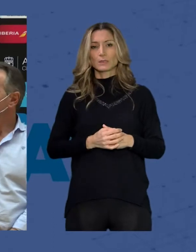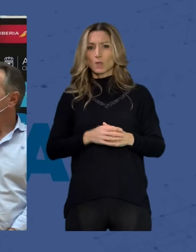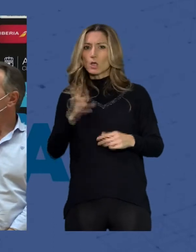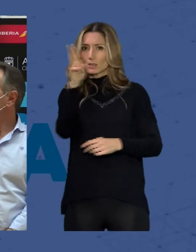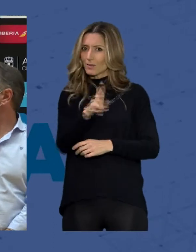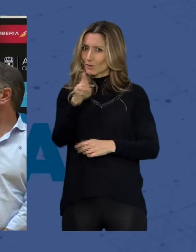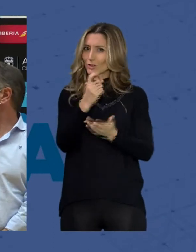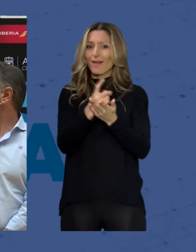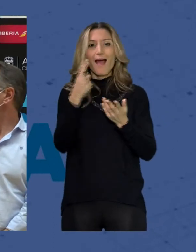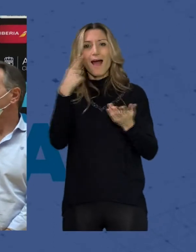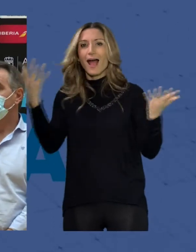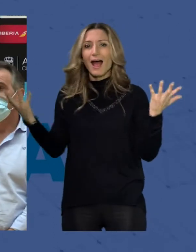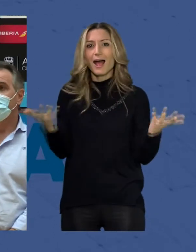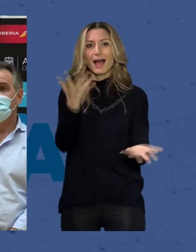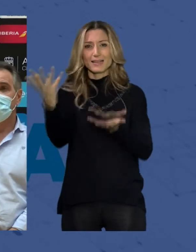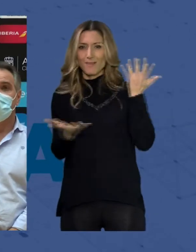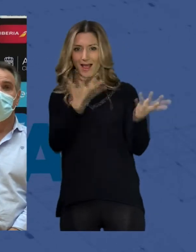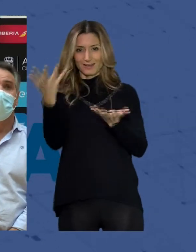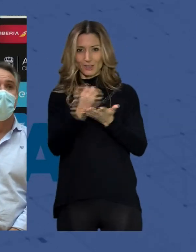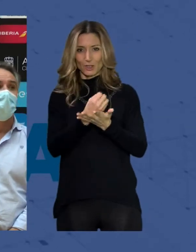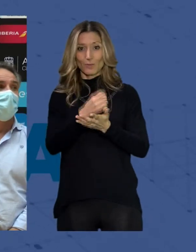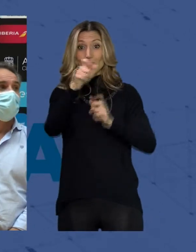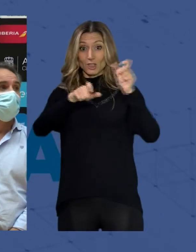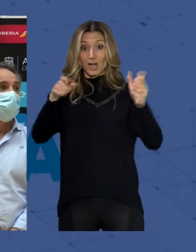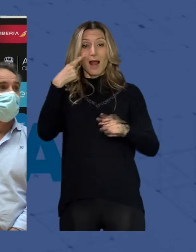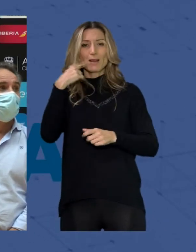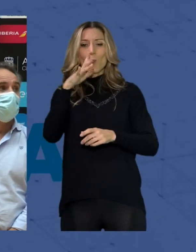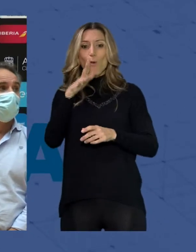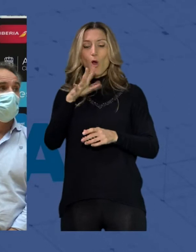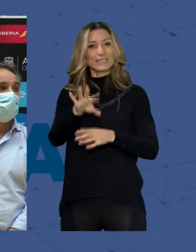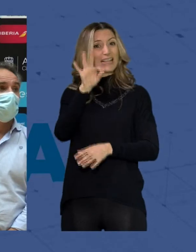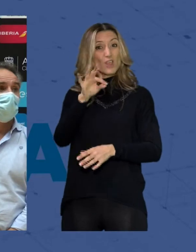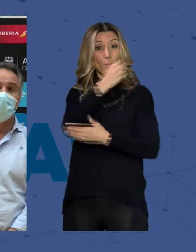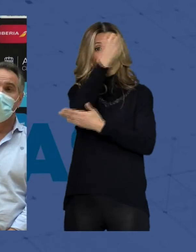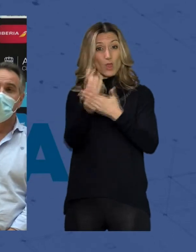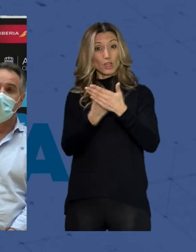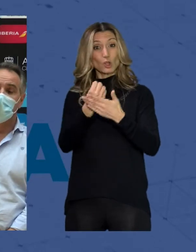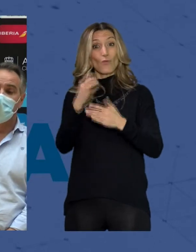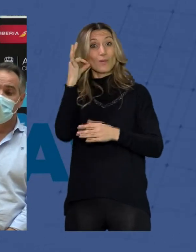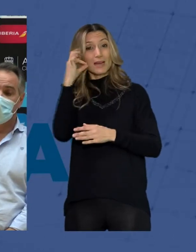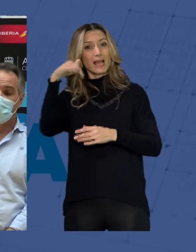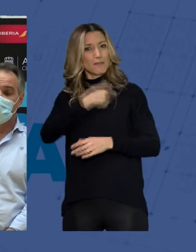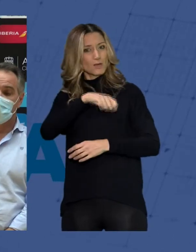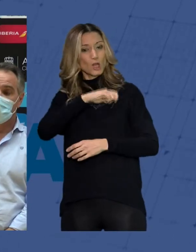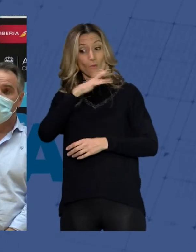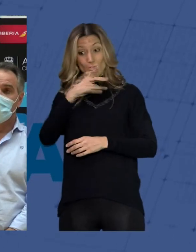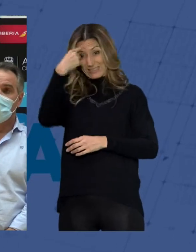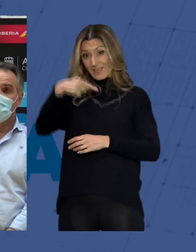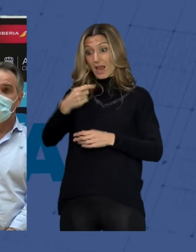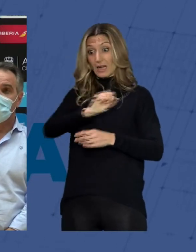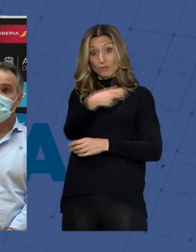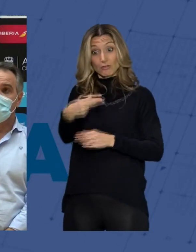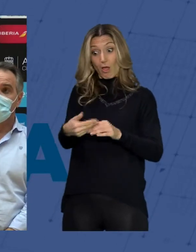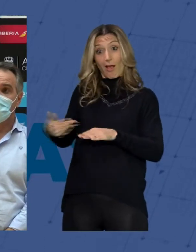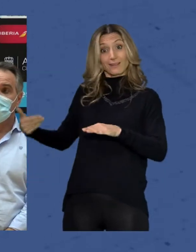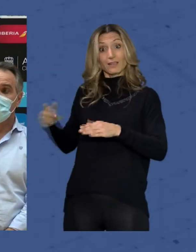lo mismo animar animar al público que venga porque la selección lo necesita sabéis que el último resultado no ha sido magnífico pero bueno